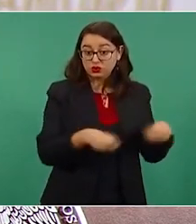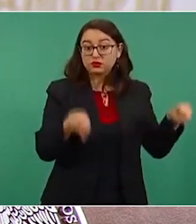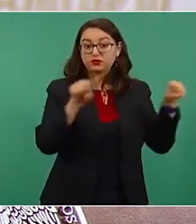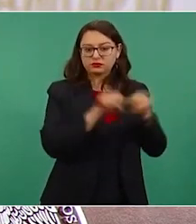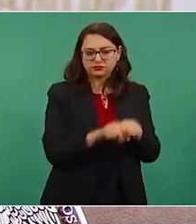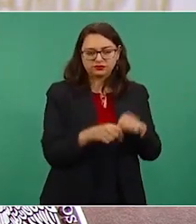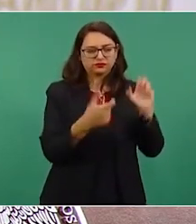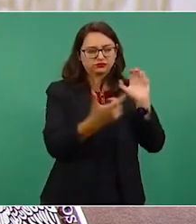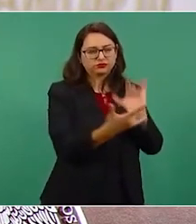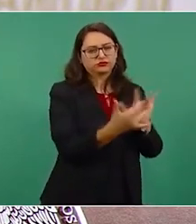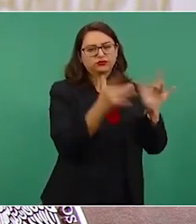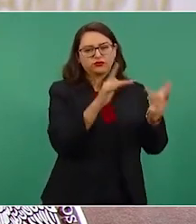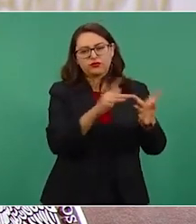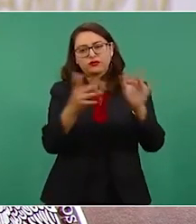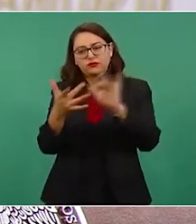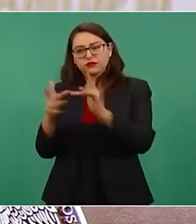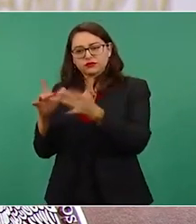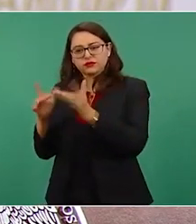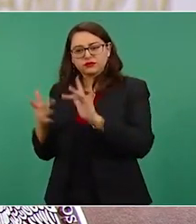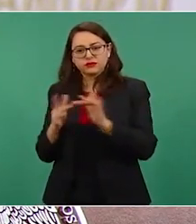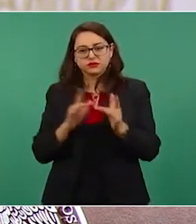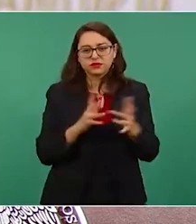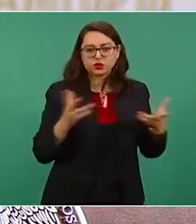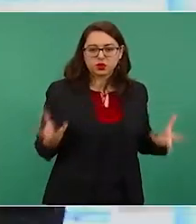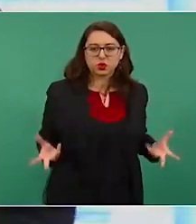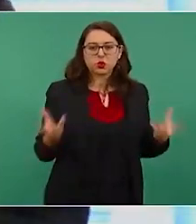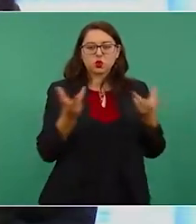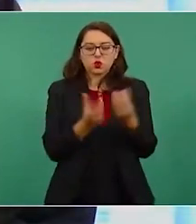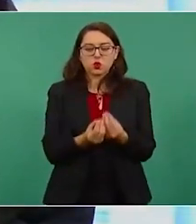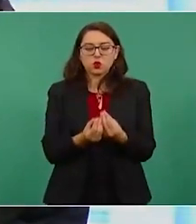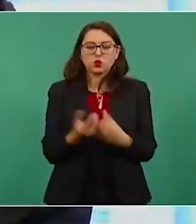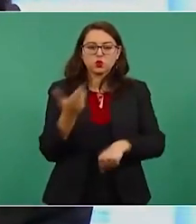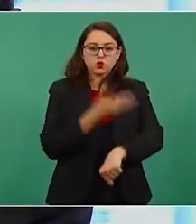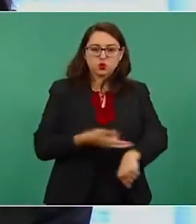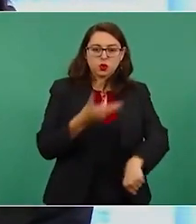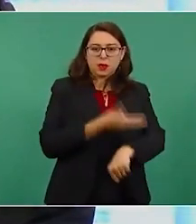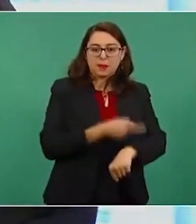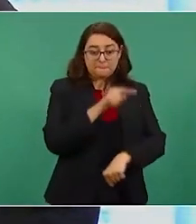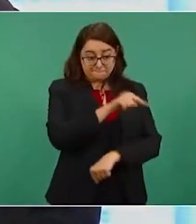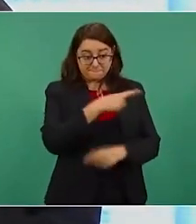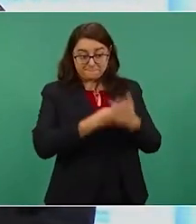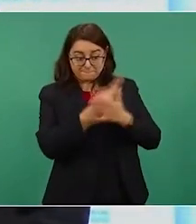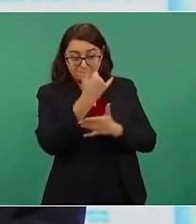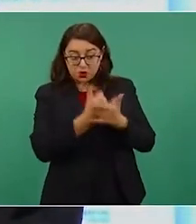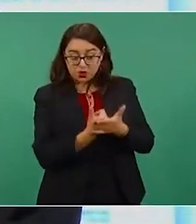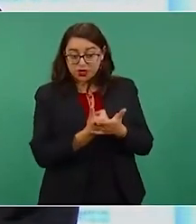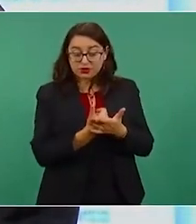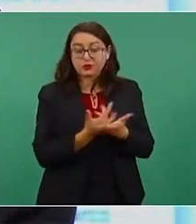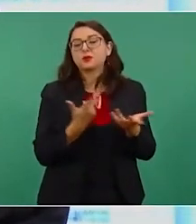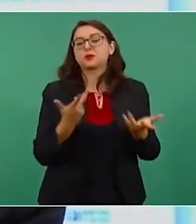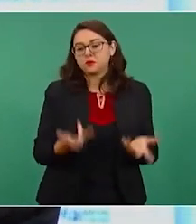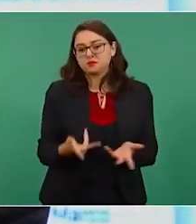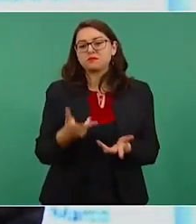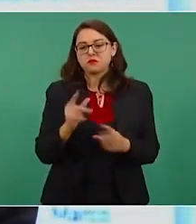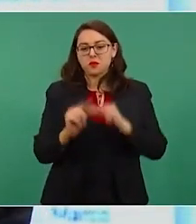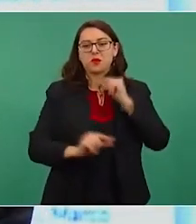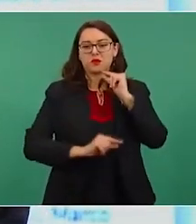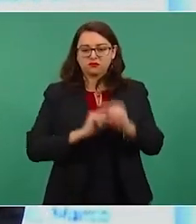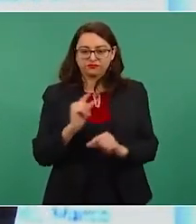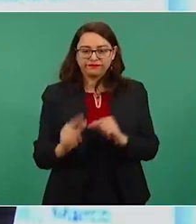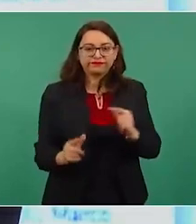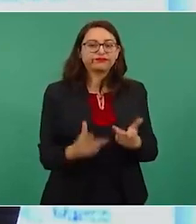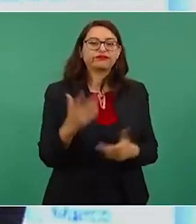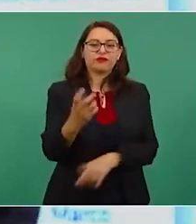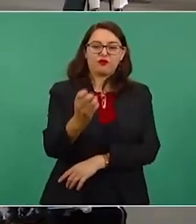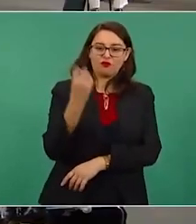colaboraciones con diferentes personajes de la vida pública, el World Justice Project ha logrado abrir espacios para encabezar